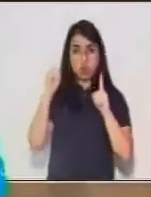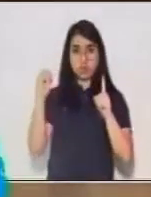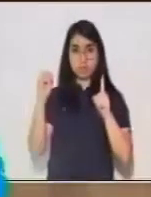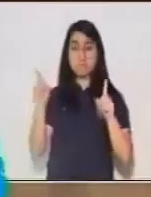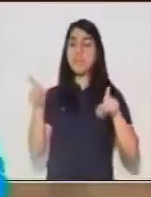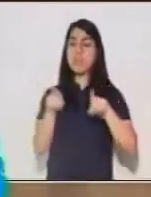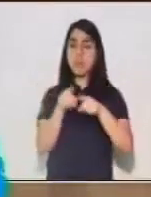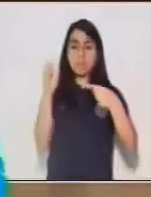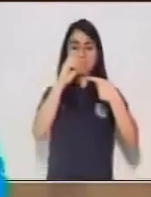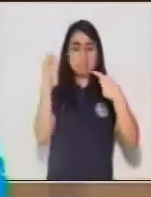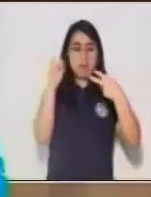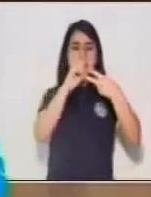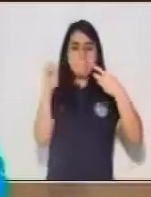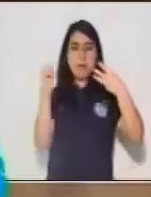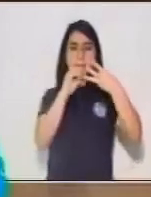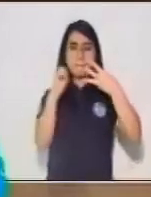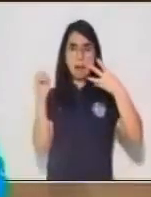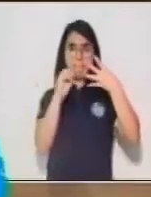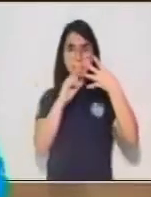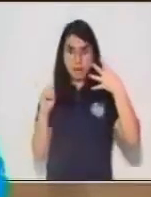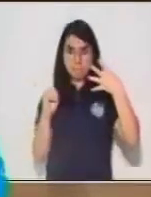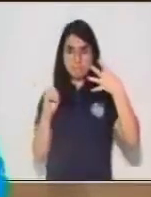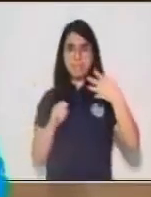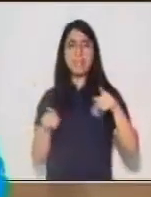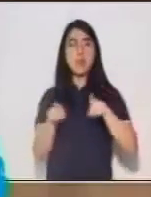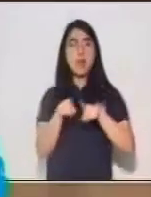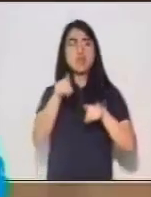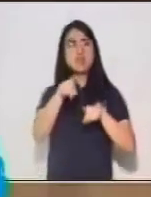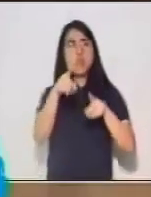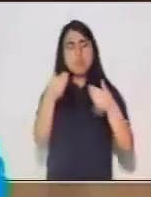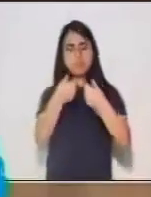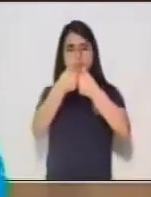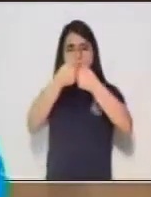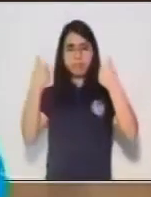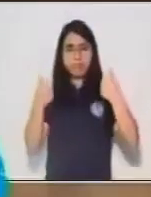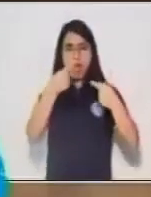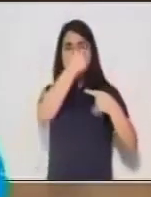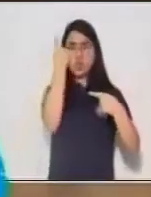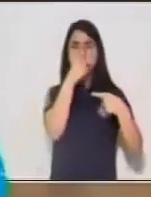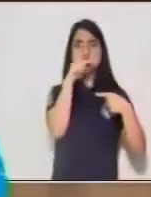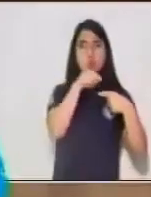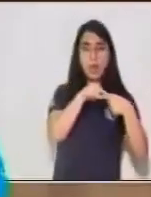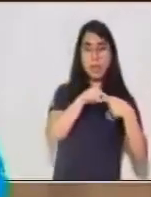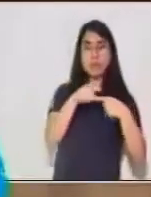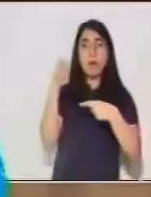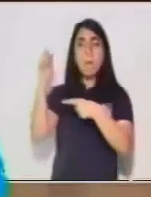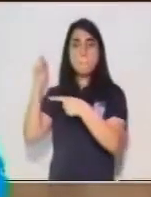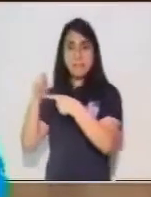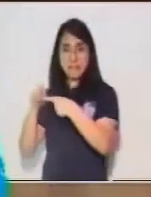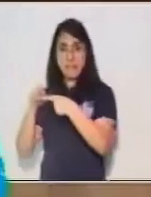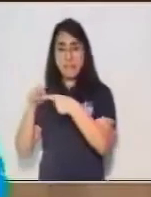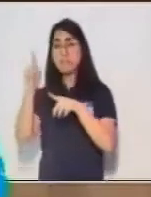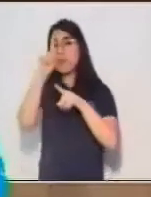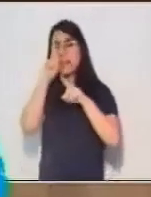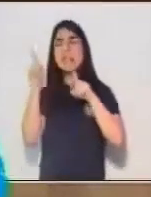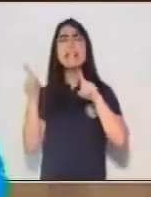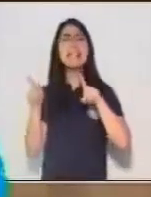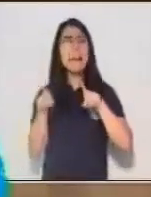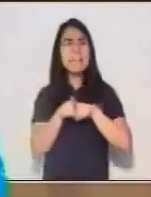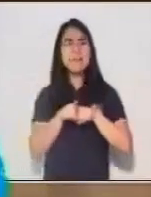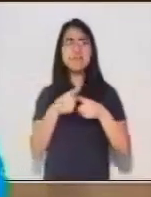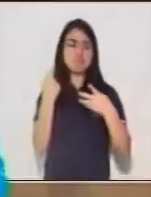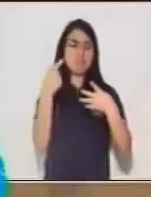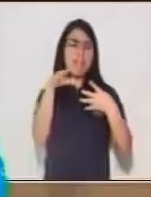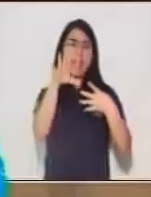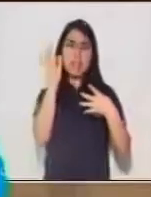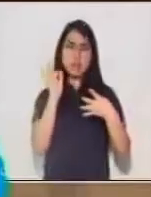encontrar los elementos del análisis sintáctico que corresponden al sujeto. Es para que tú practiques